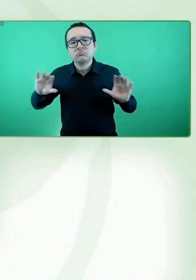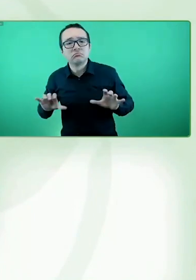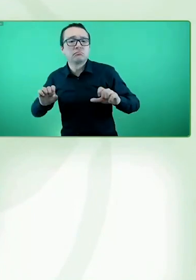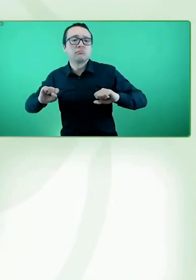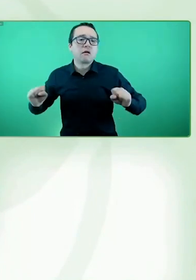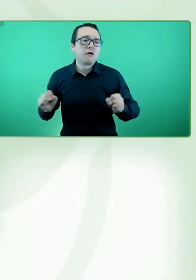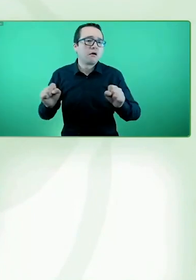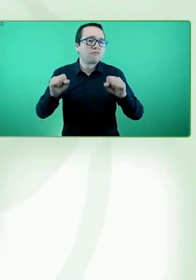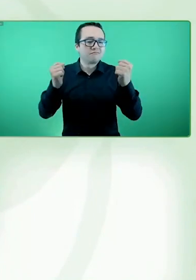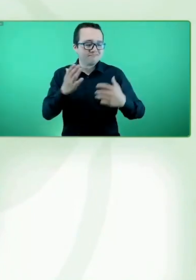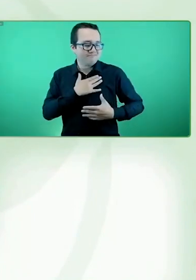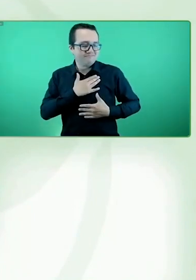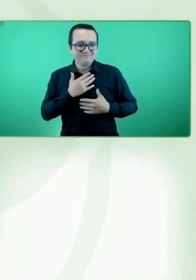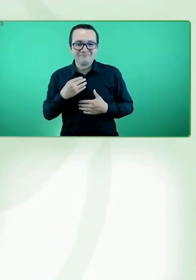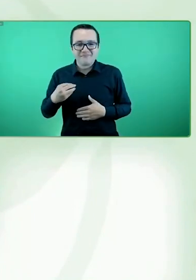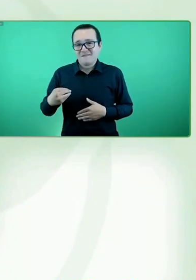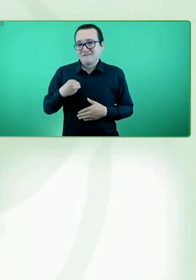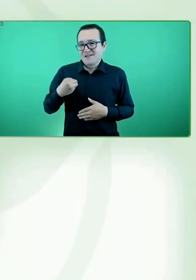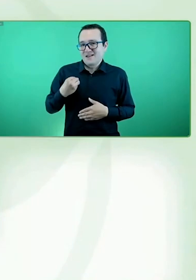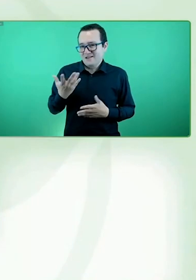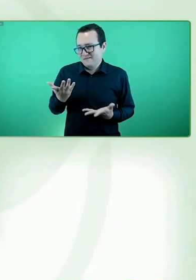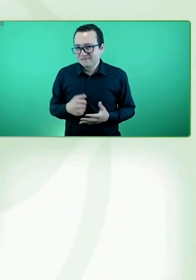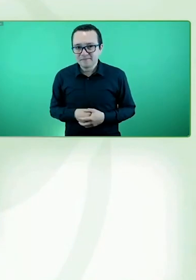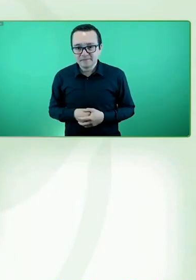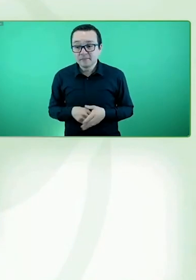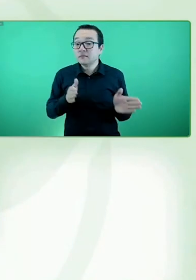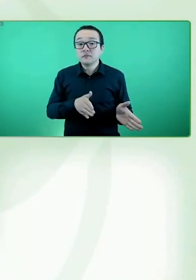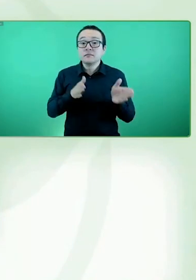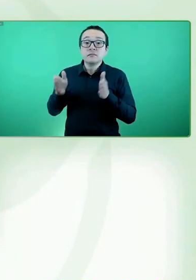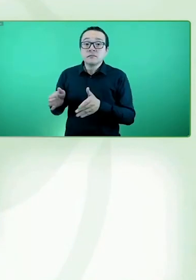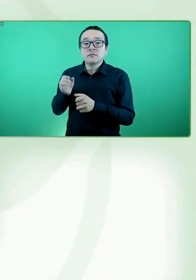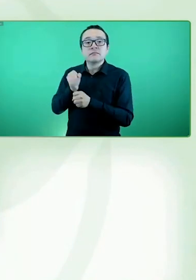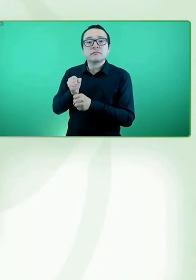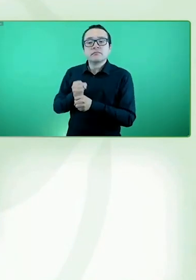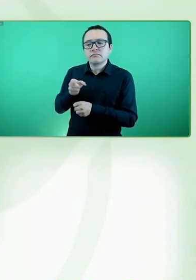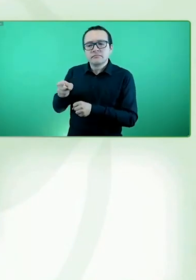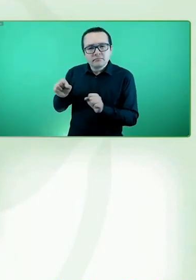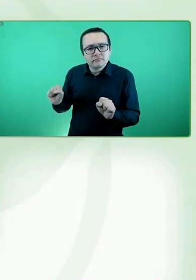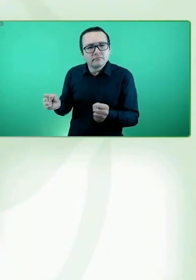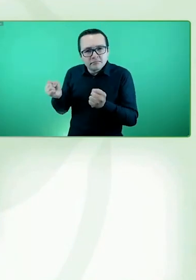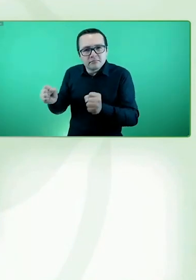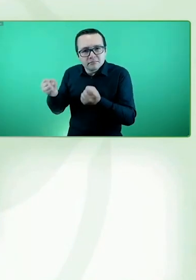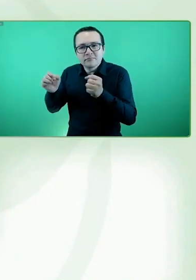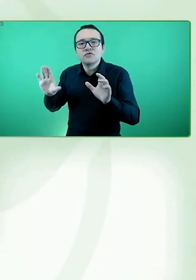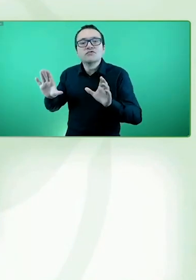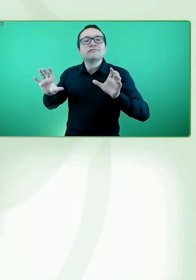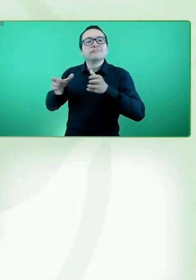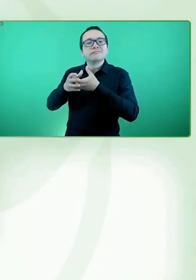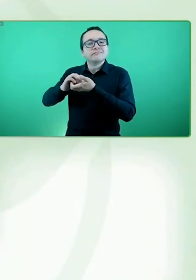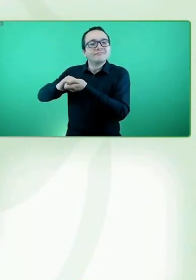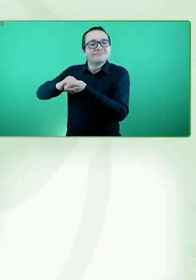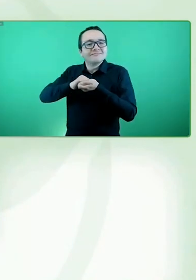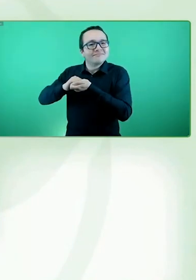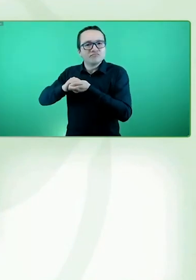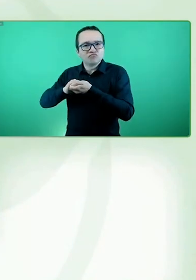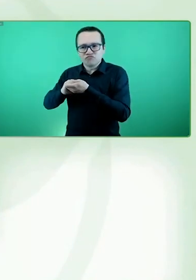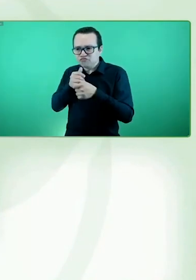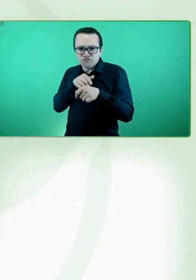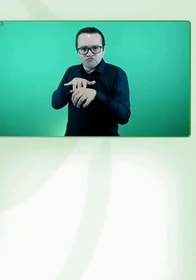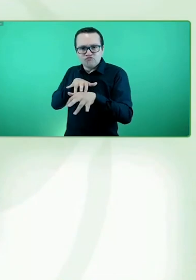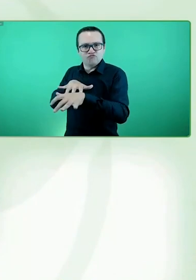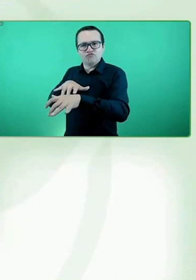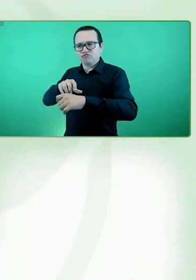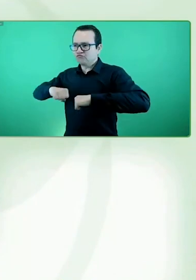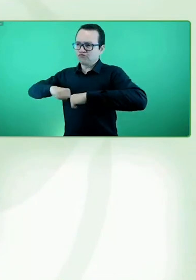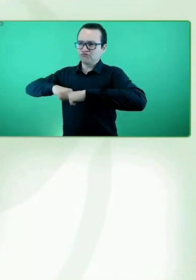vida diaria. Trabajamos también en favor del fortalecimiento del movimiento asociativo, tan importante que